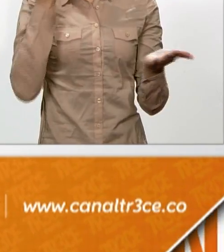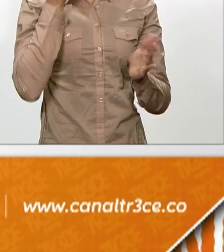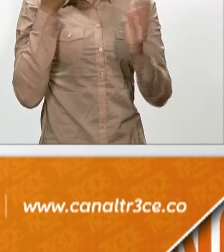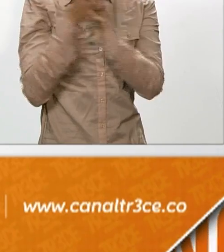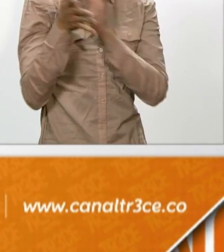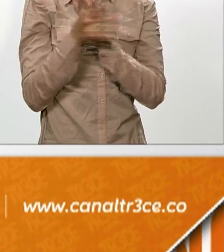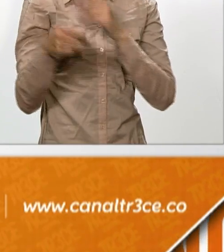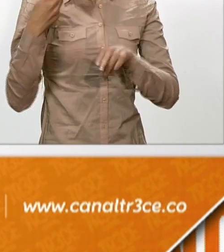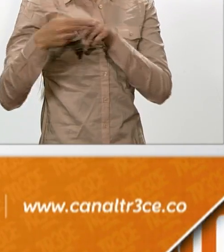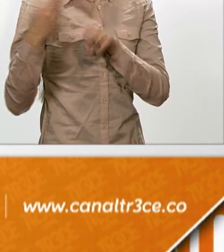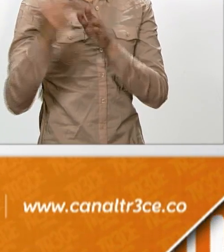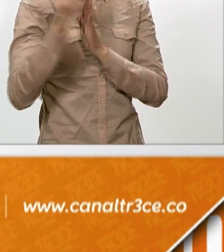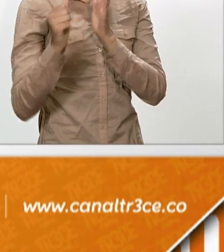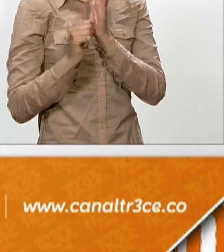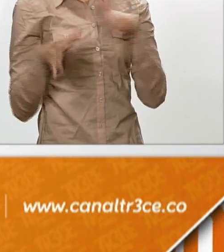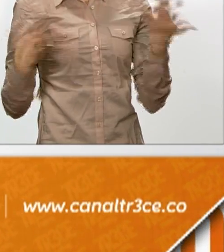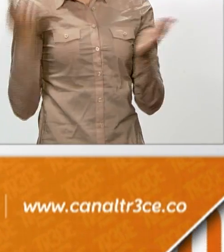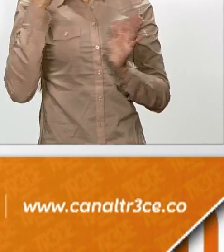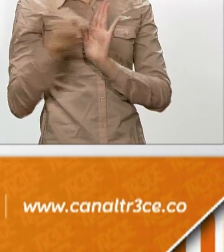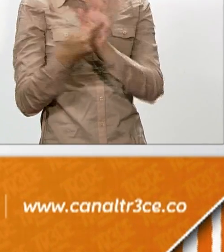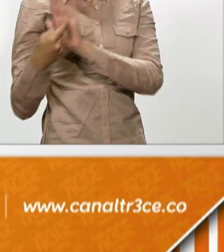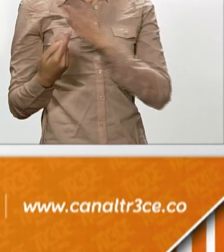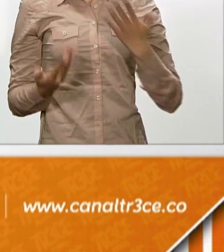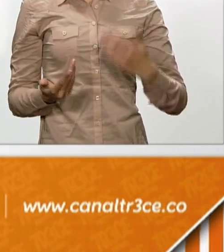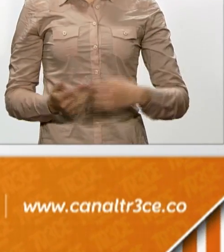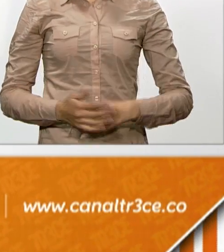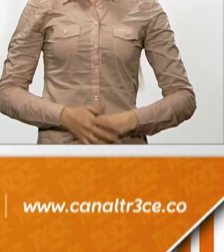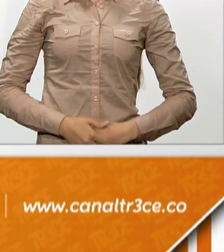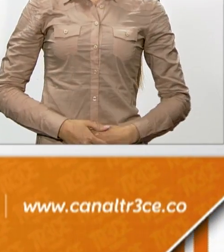agenda que hemos preparado para ustedes, para que se programen.